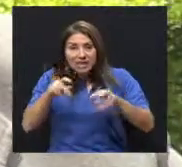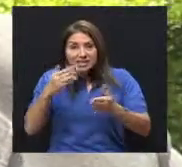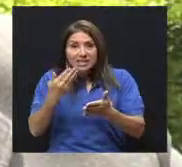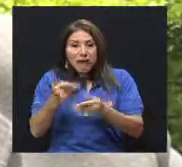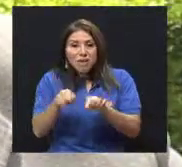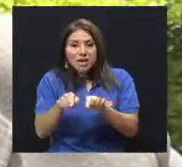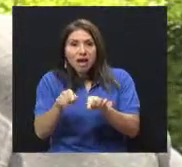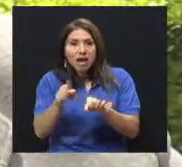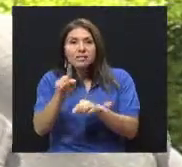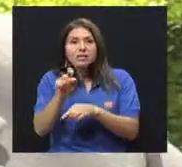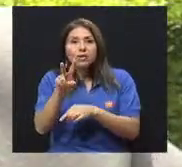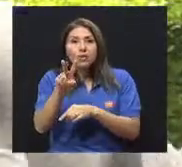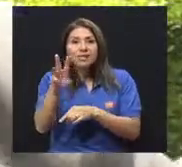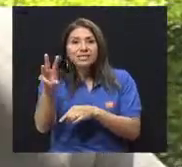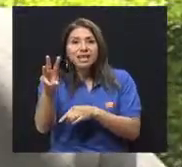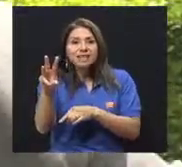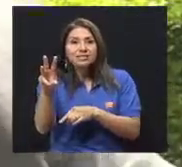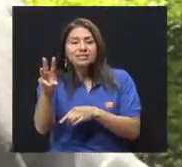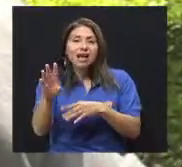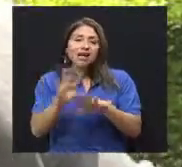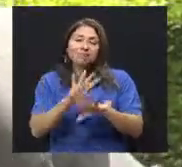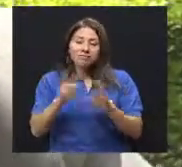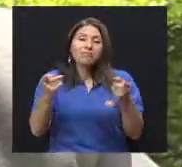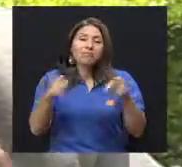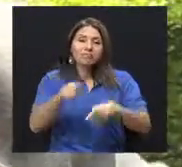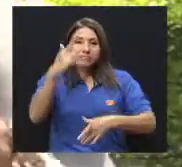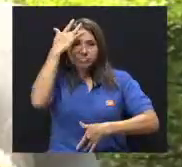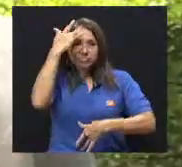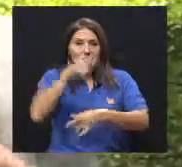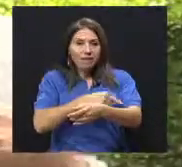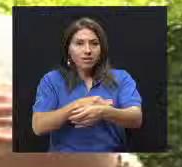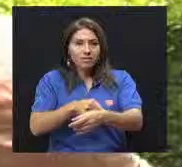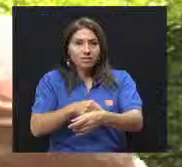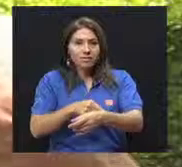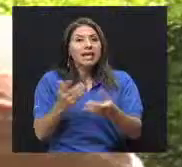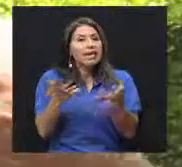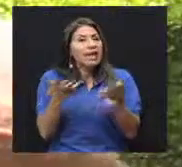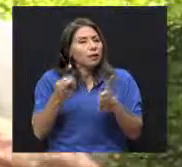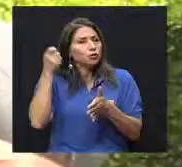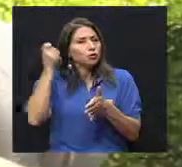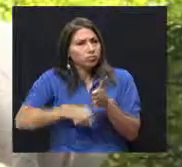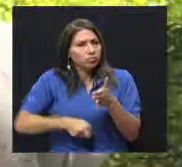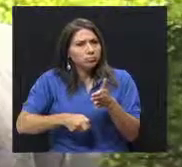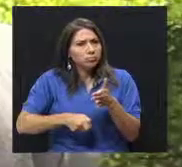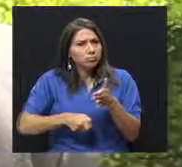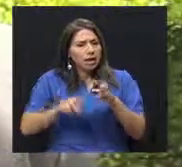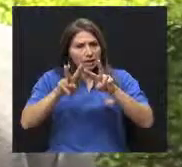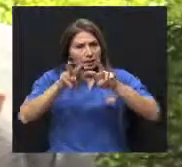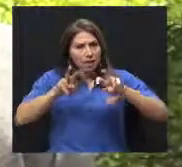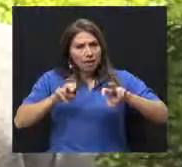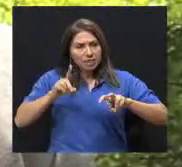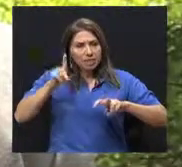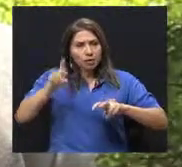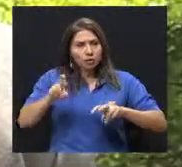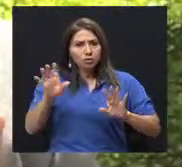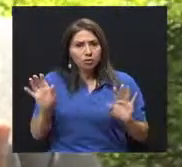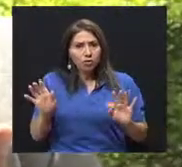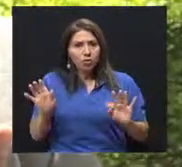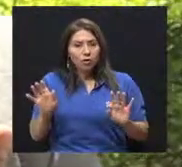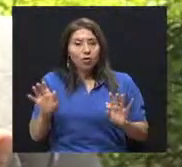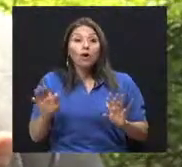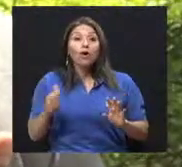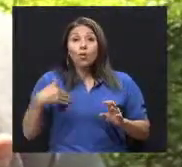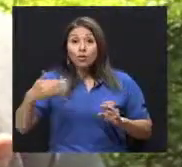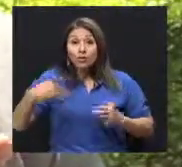ser más riguroso en el diagnóstico, dadas las consecuencias. El problema una vez que se hace el diagnóstico es que la persona tiene que